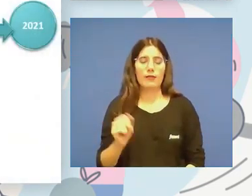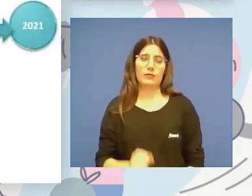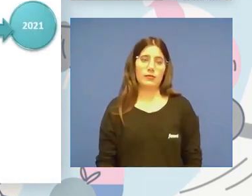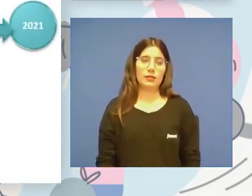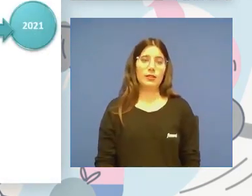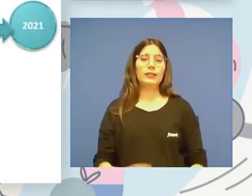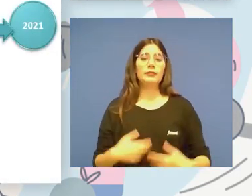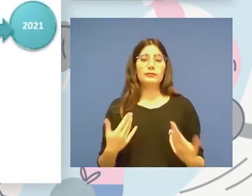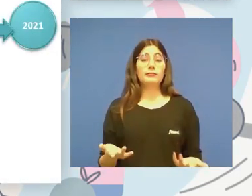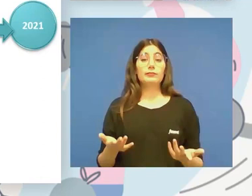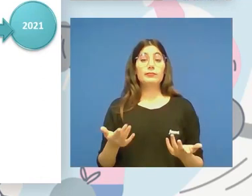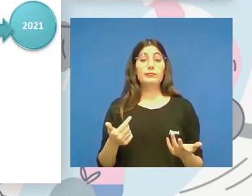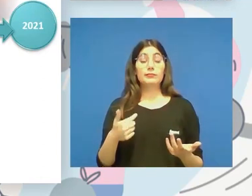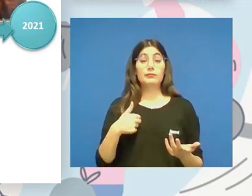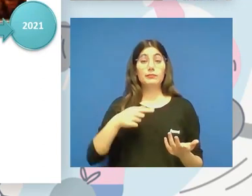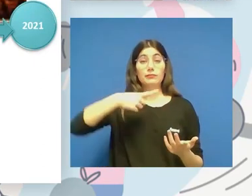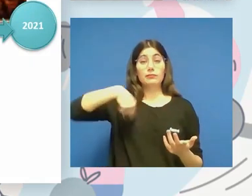Entonces, ¿qué podemos hacer?